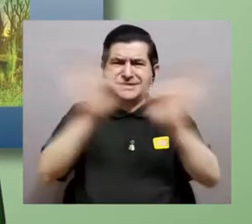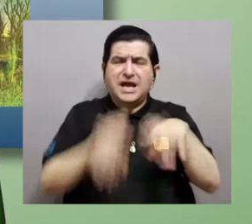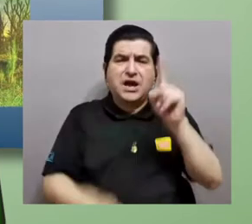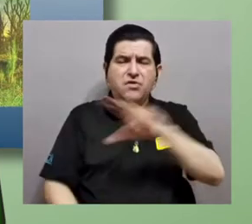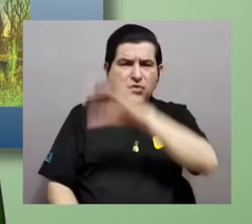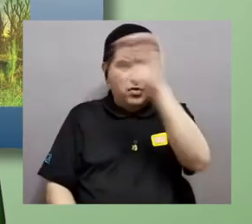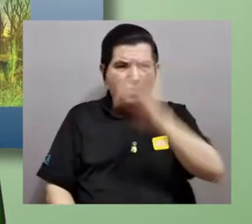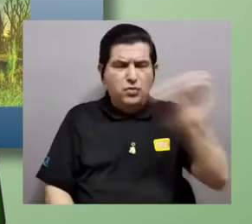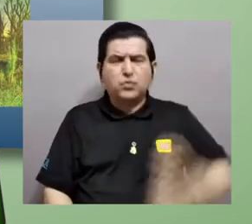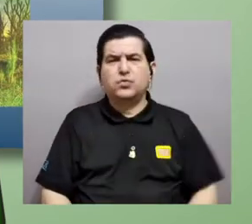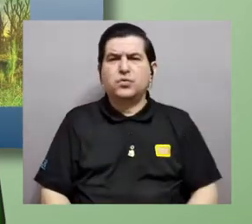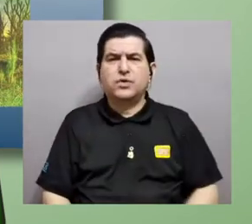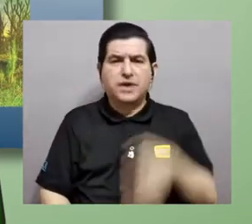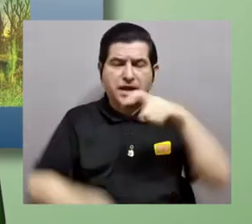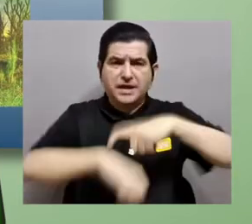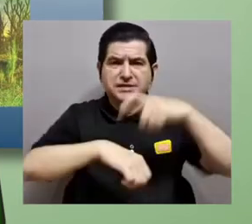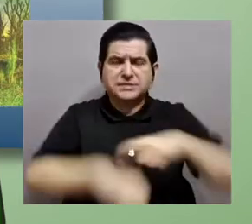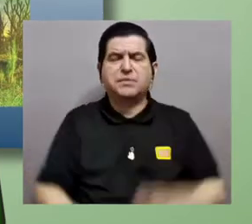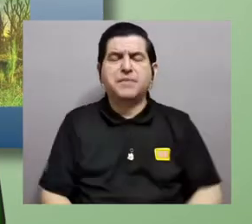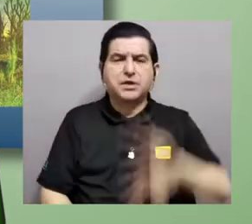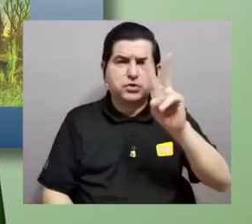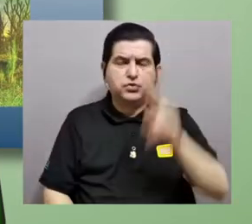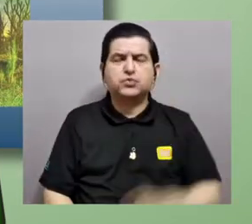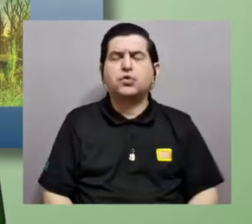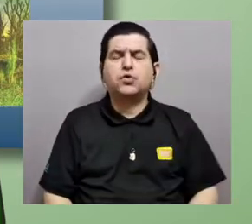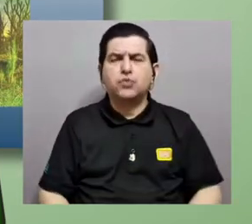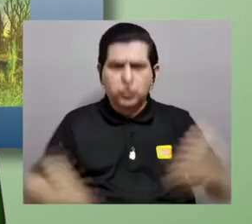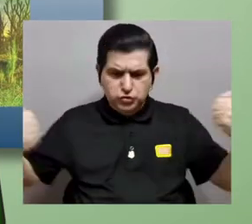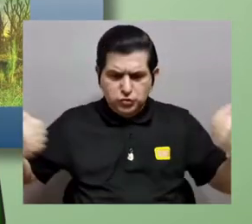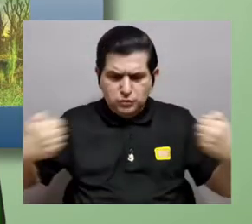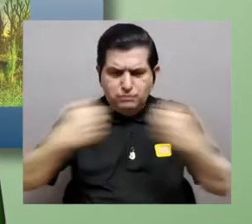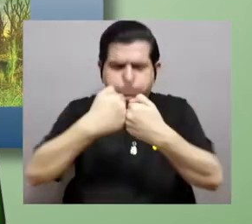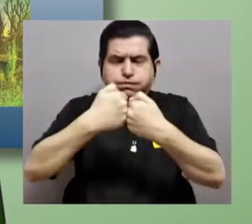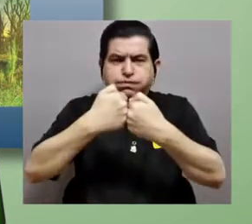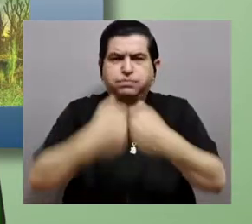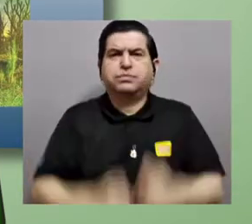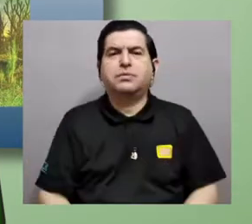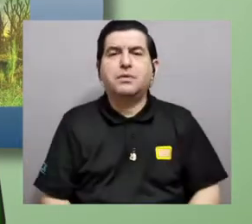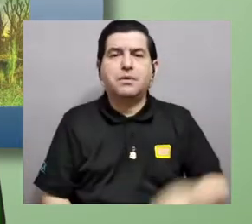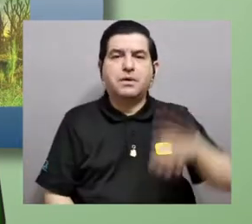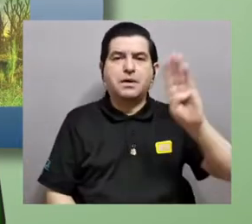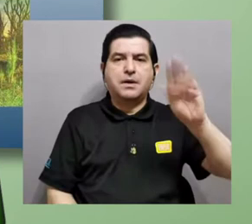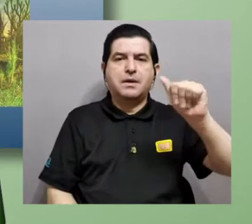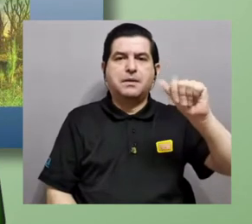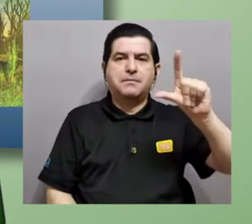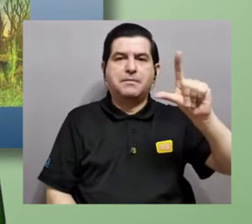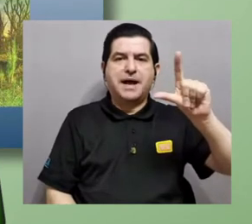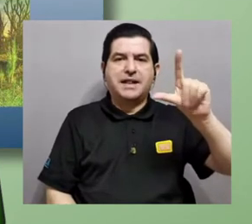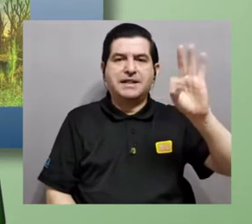de un océano por la colisión de dos supercontinentes que eran Báltica y